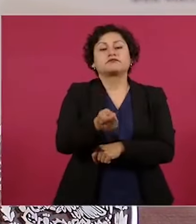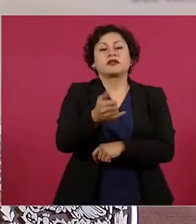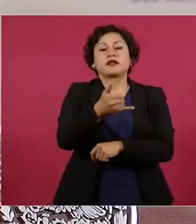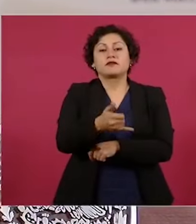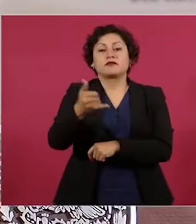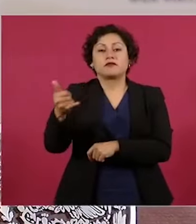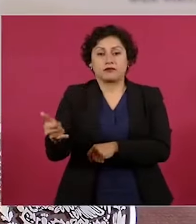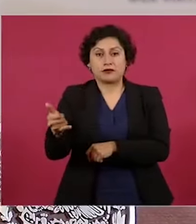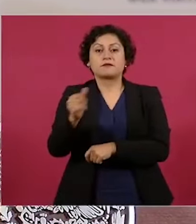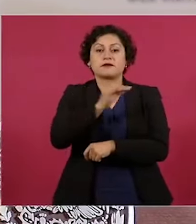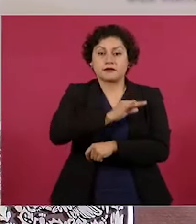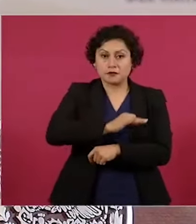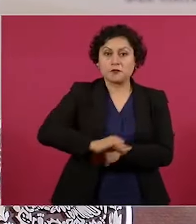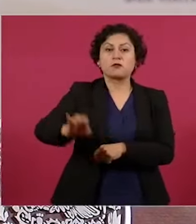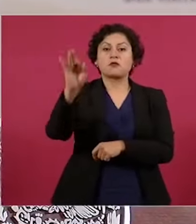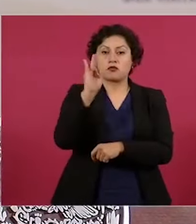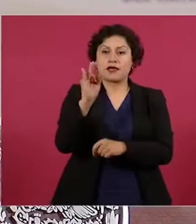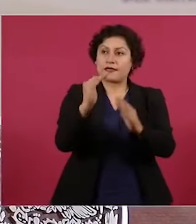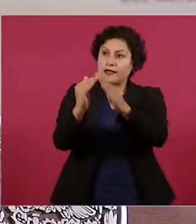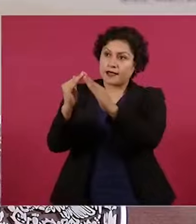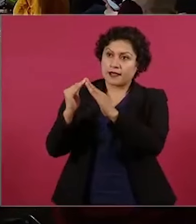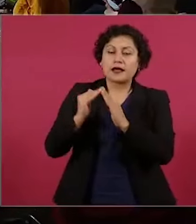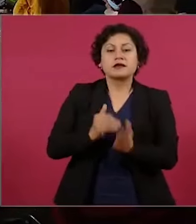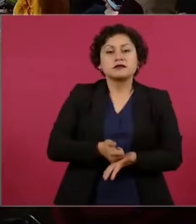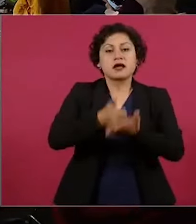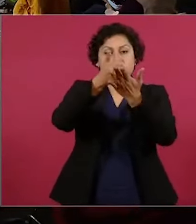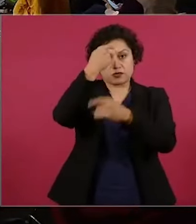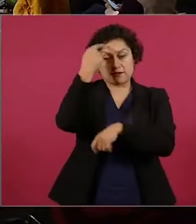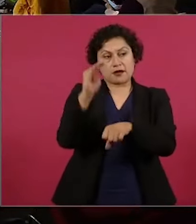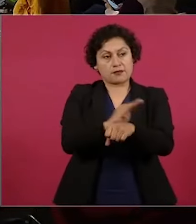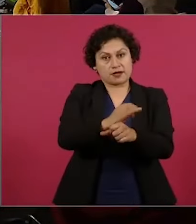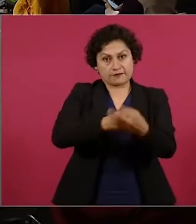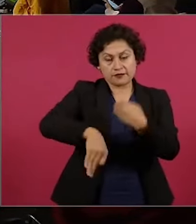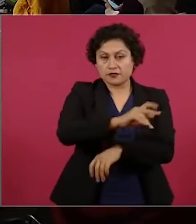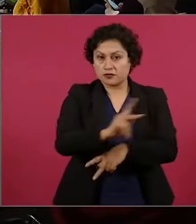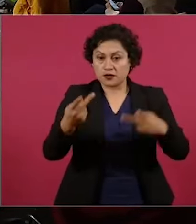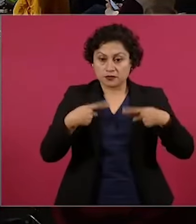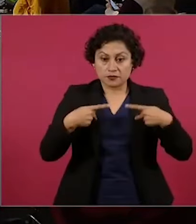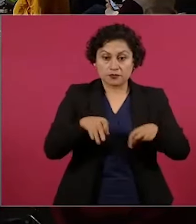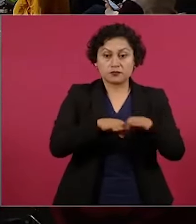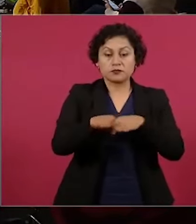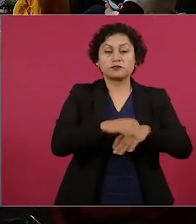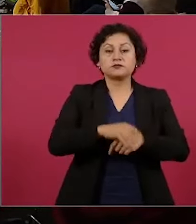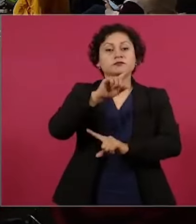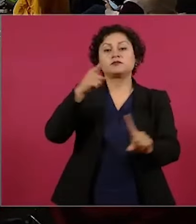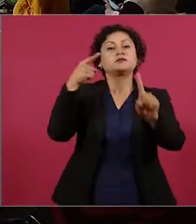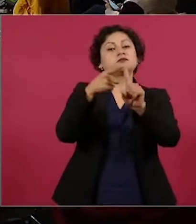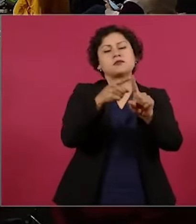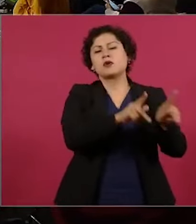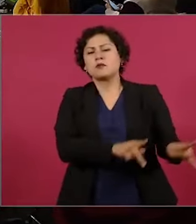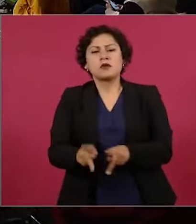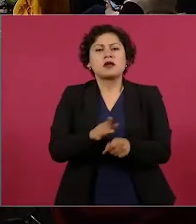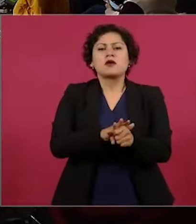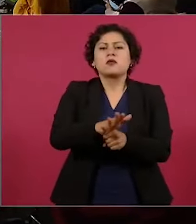la oferta de vivienda disponible a favor de los trabajadores. ¿Cuál es el plan? En la que sigue el pilar número uno